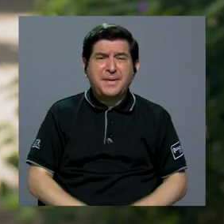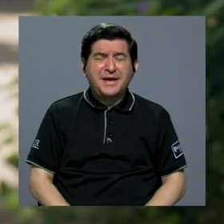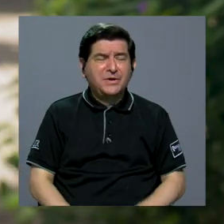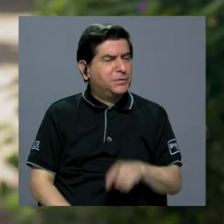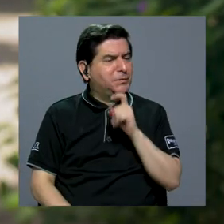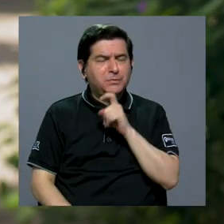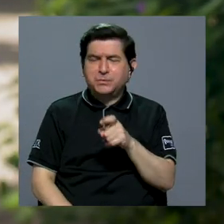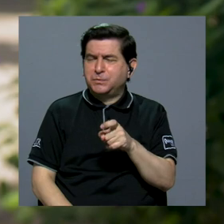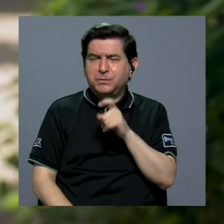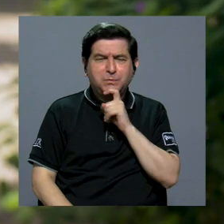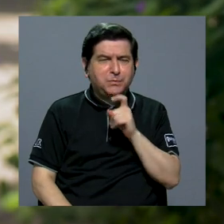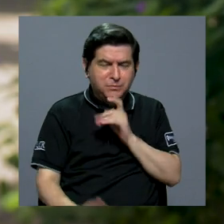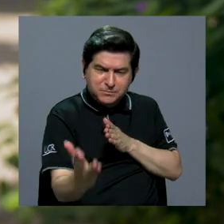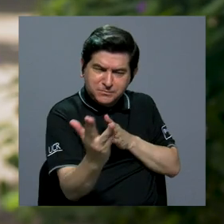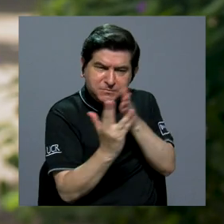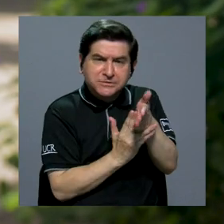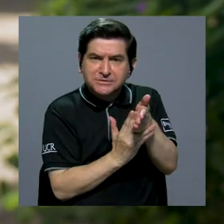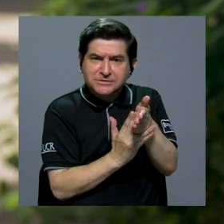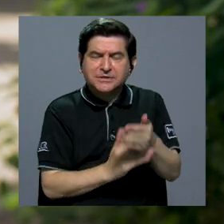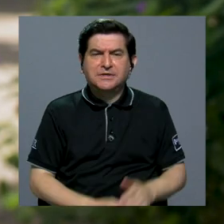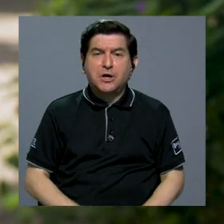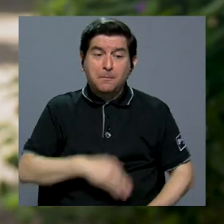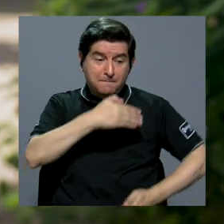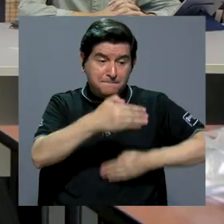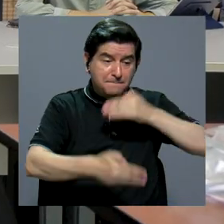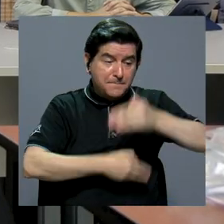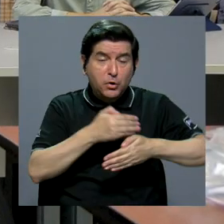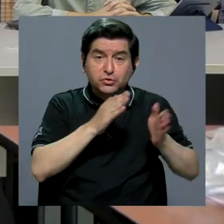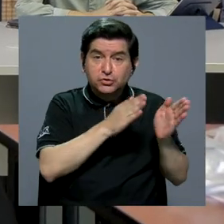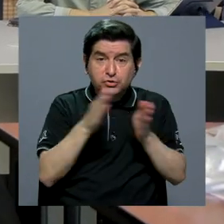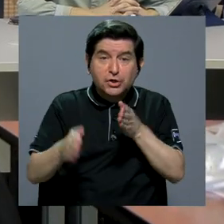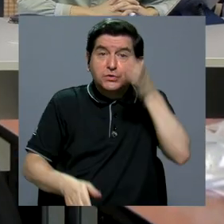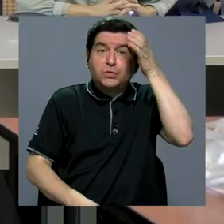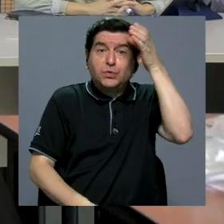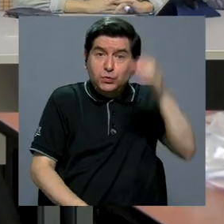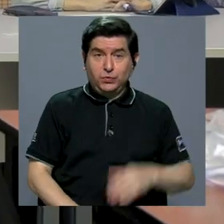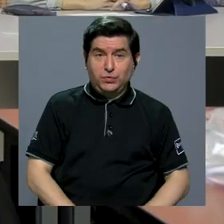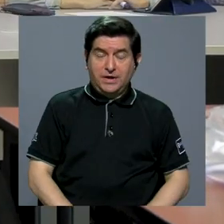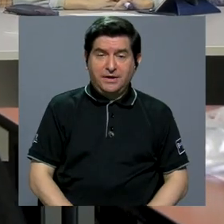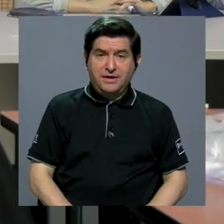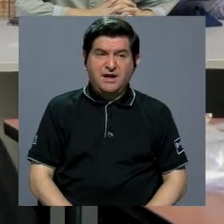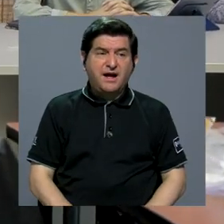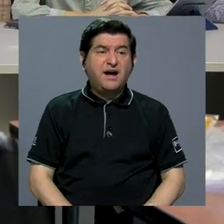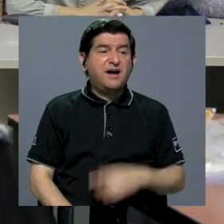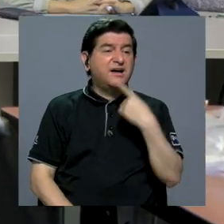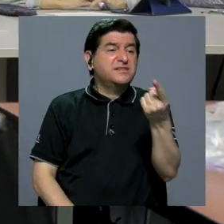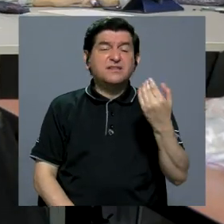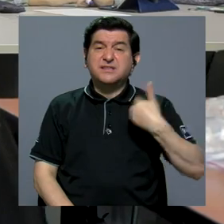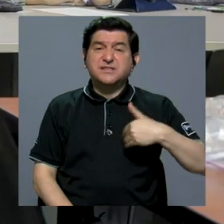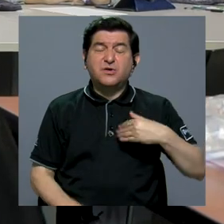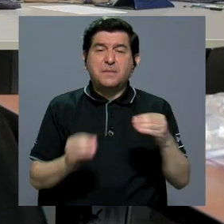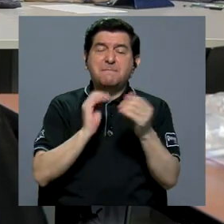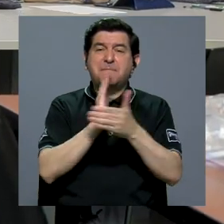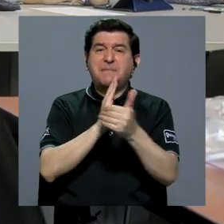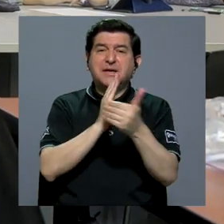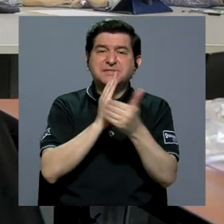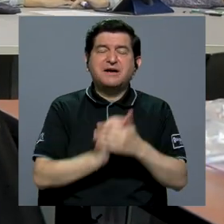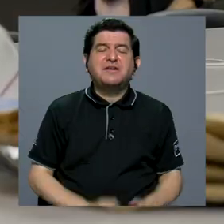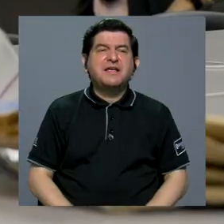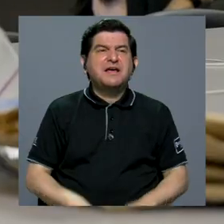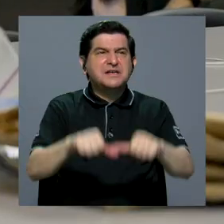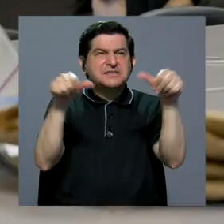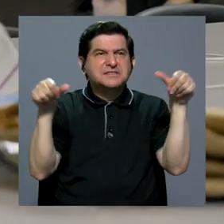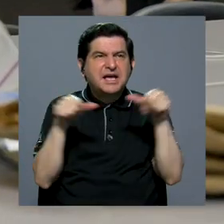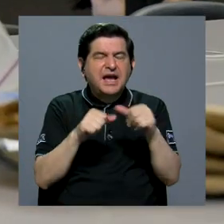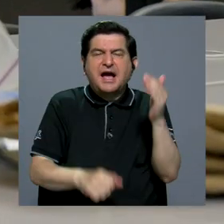sido bastante difícil el acceso. Hay todo un proceso de formación cultural donde se le atribuye al varón mayores habilidades